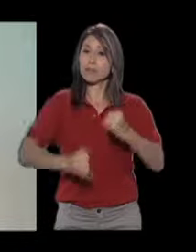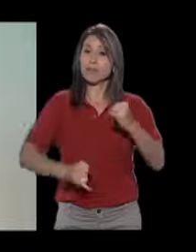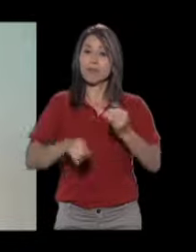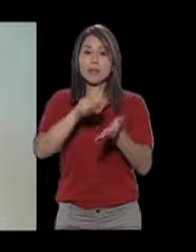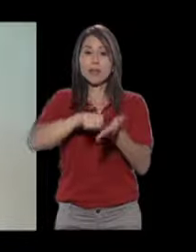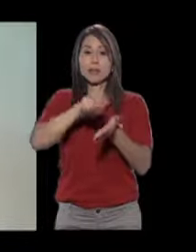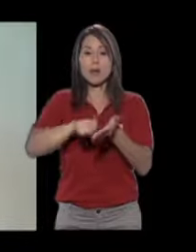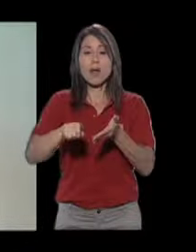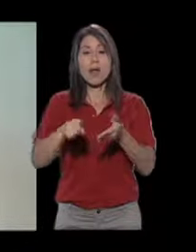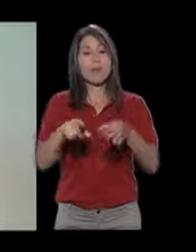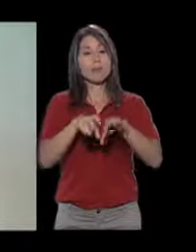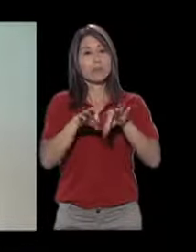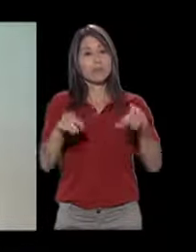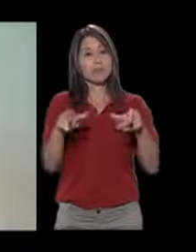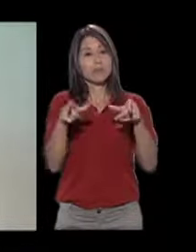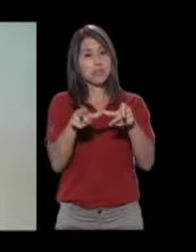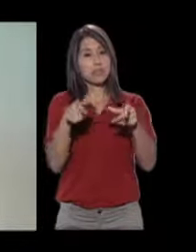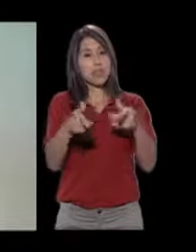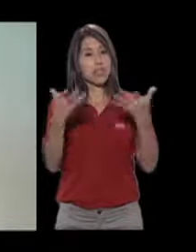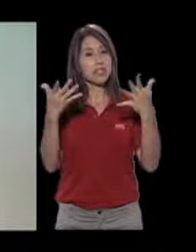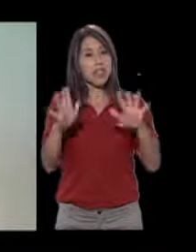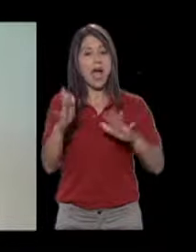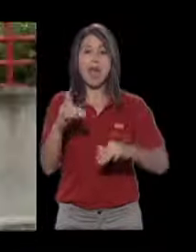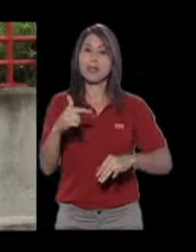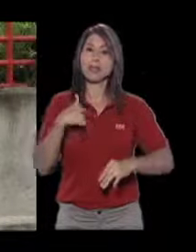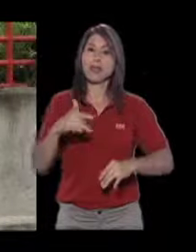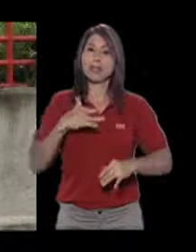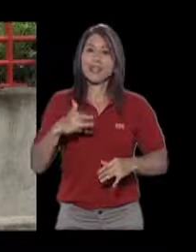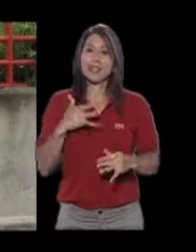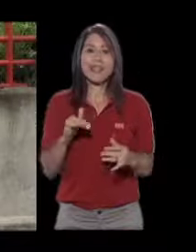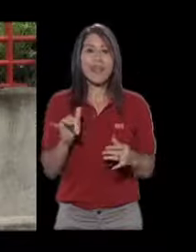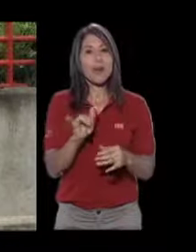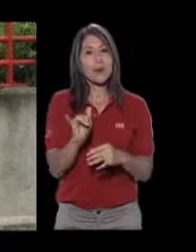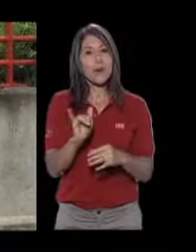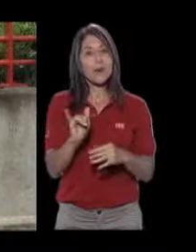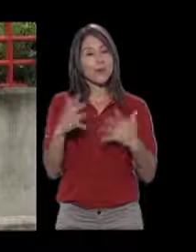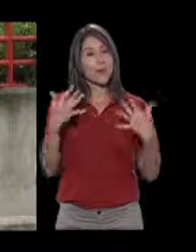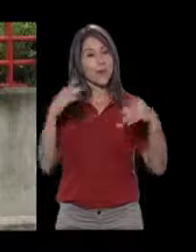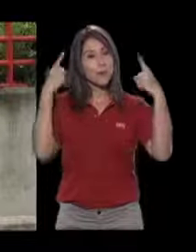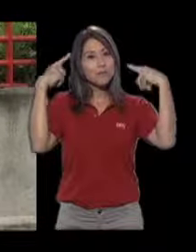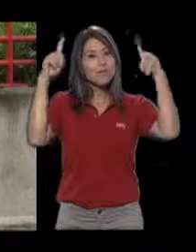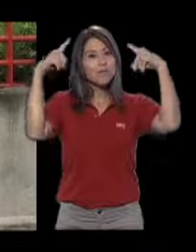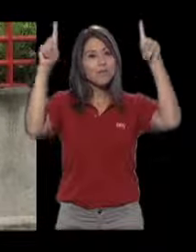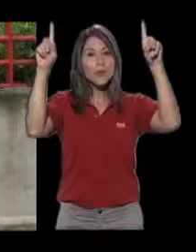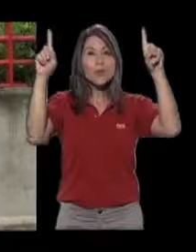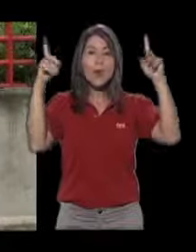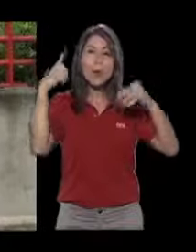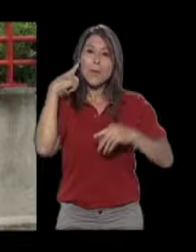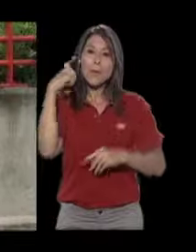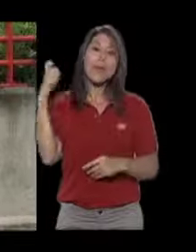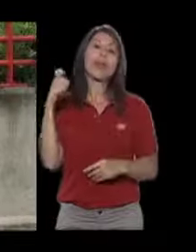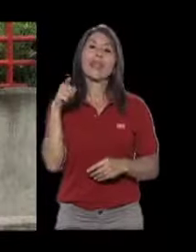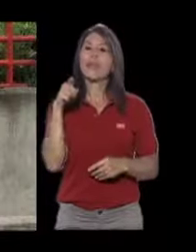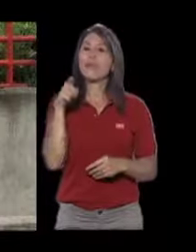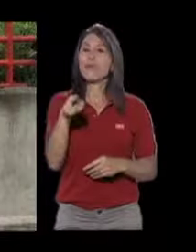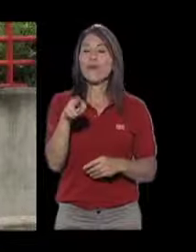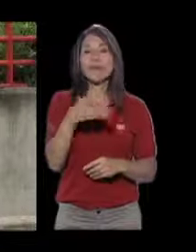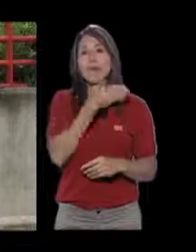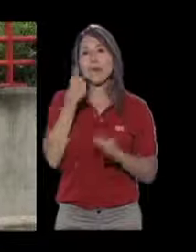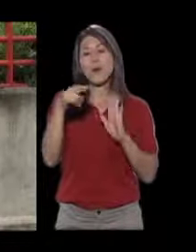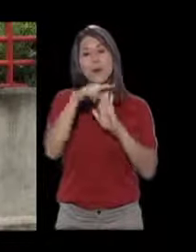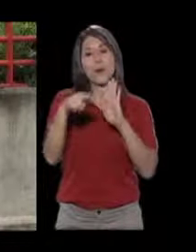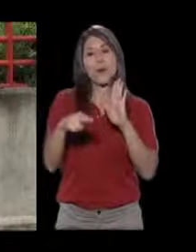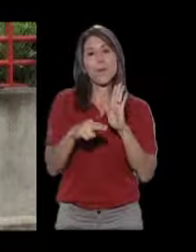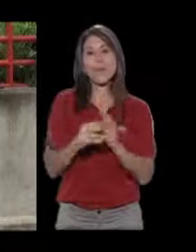y sale de primaria y ya yo me sentía ahí con un logro tremendo porque fue el mejor